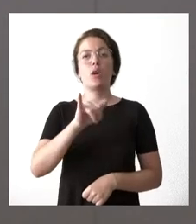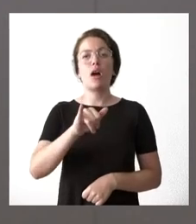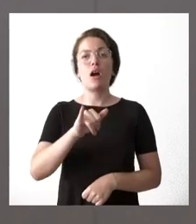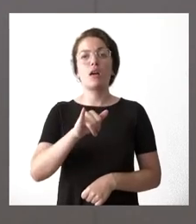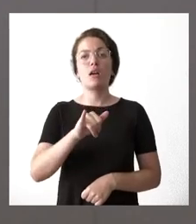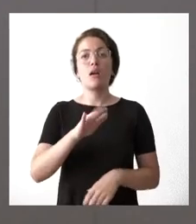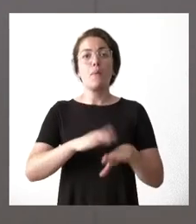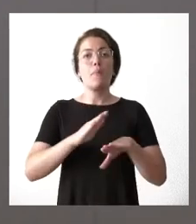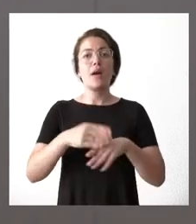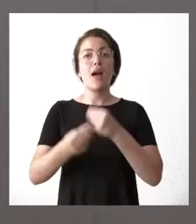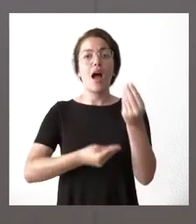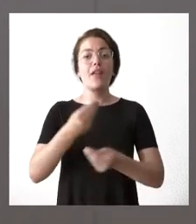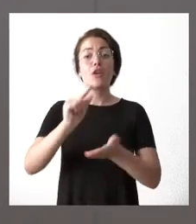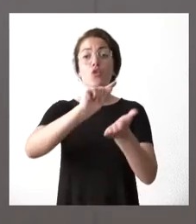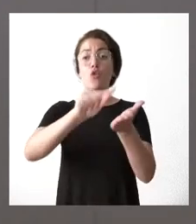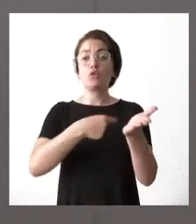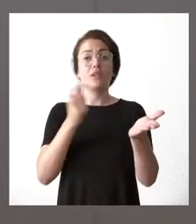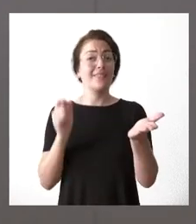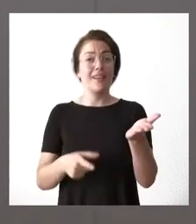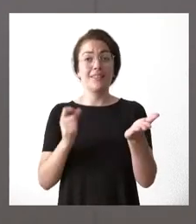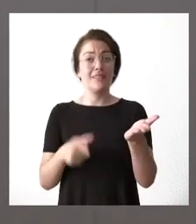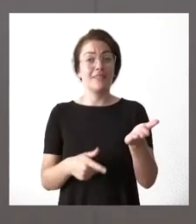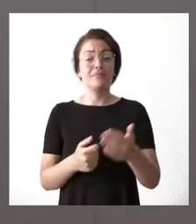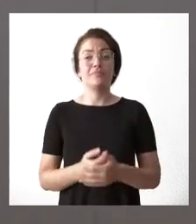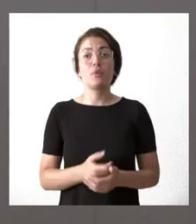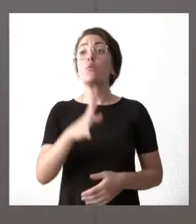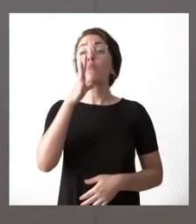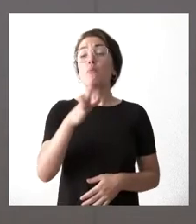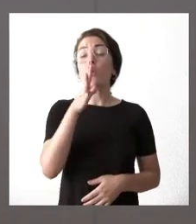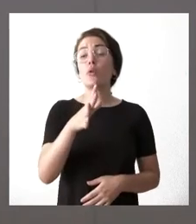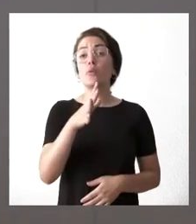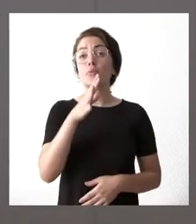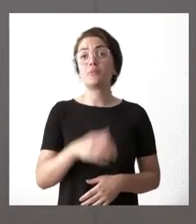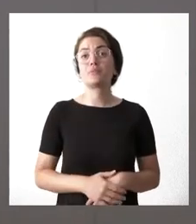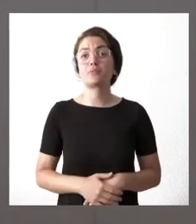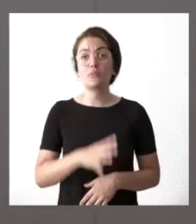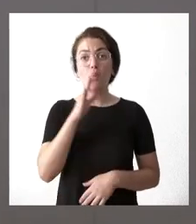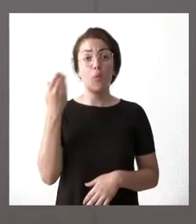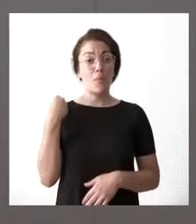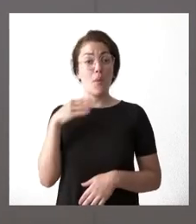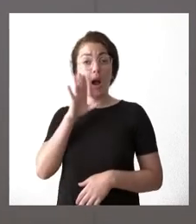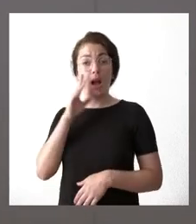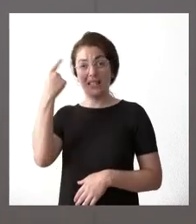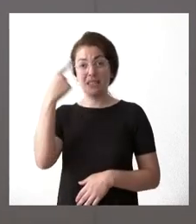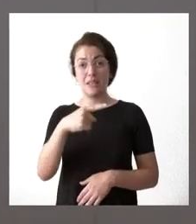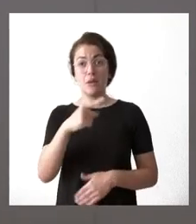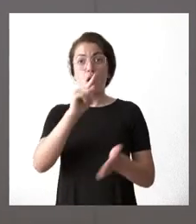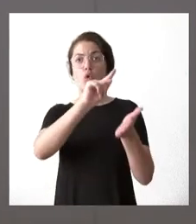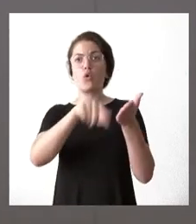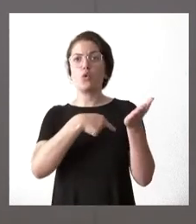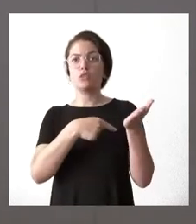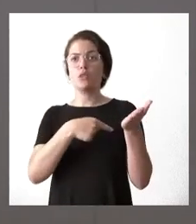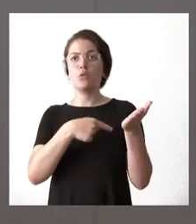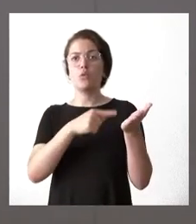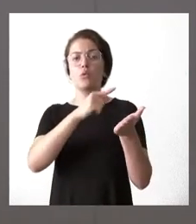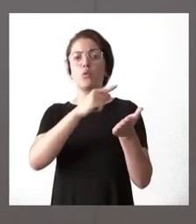llevar a cabo sus contrataciones habituales básicamente ¿por qué? pues porque como ustedes saben el contrato que se generaliza